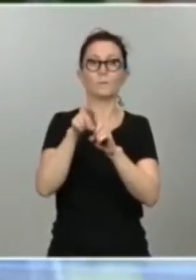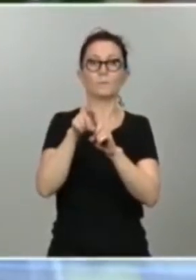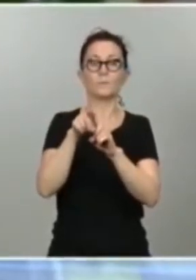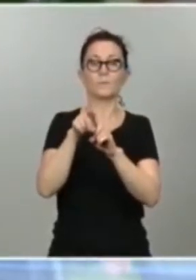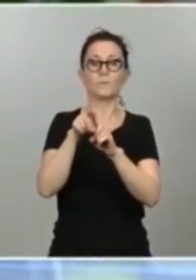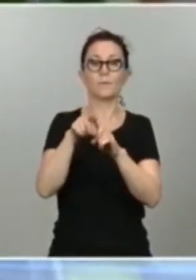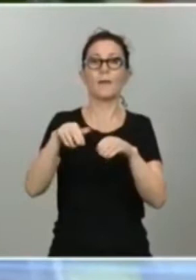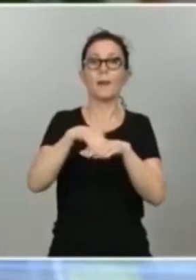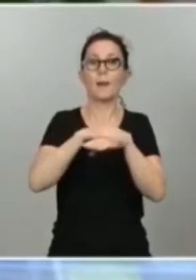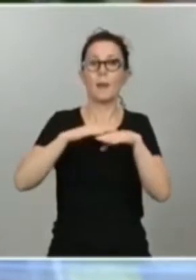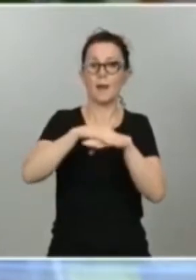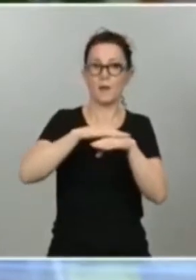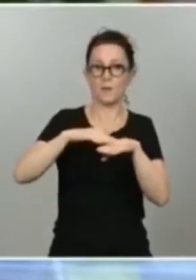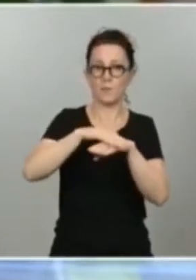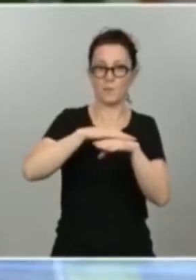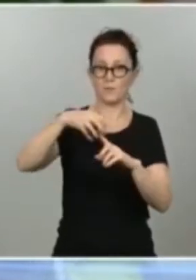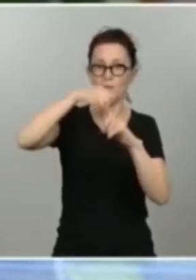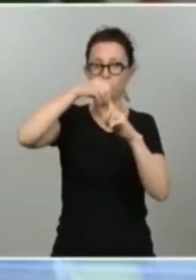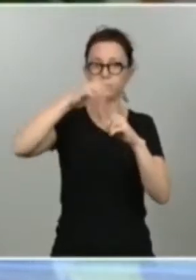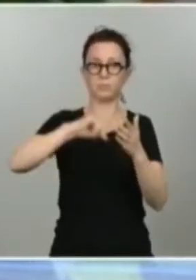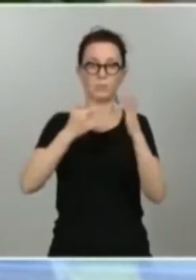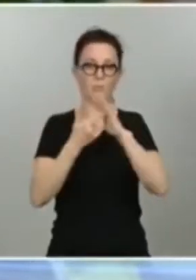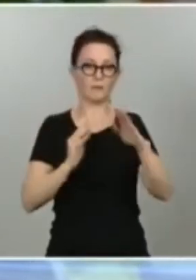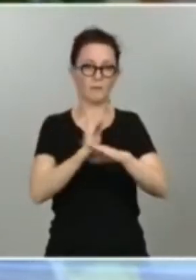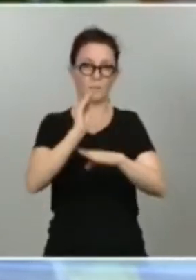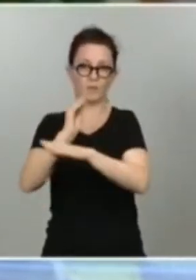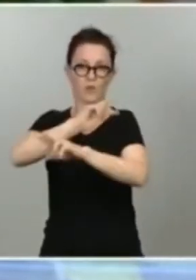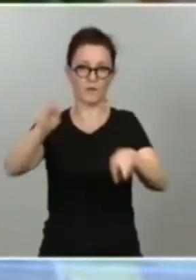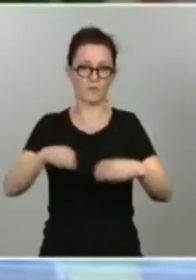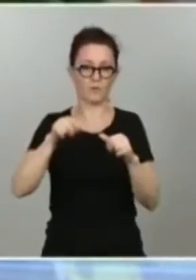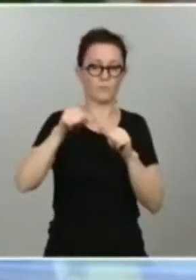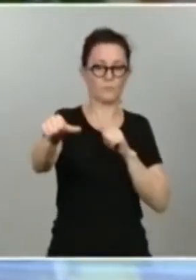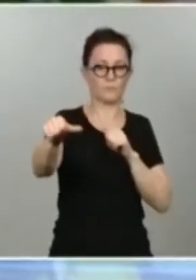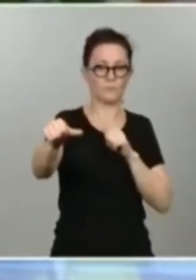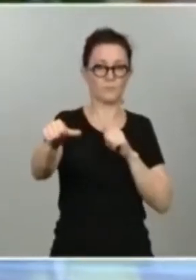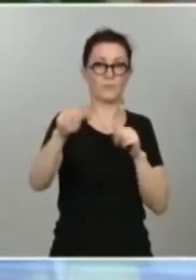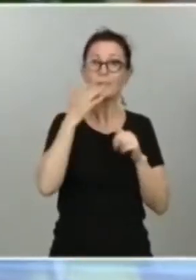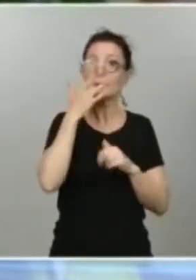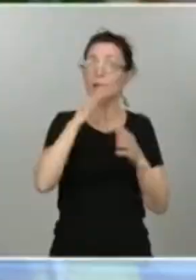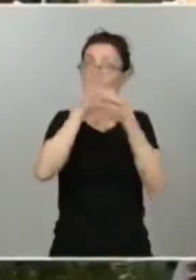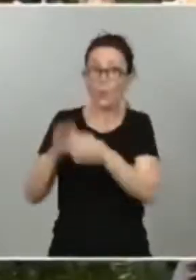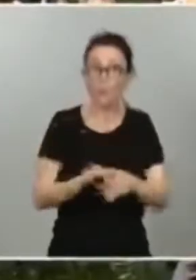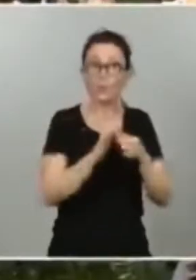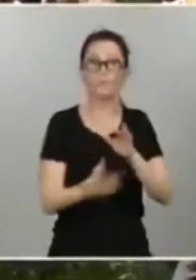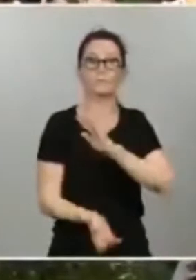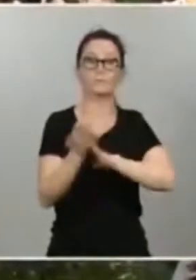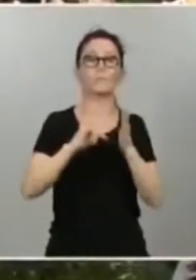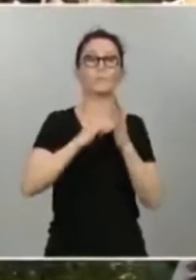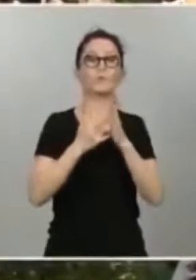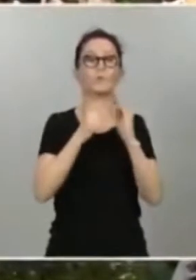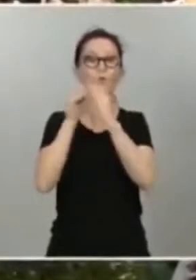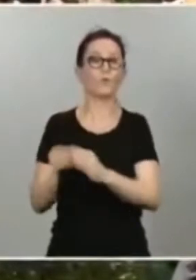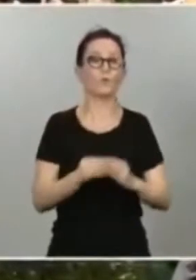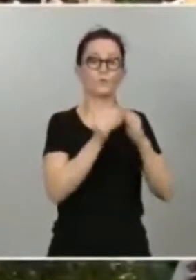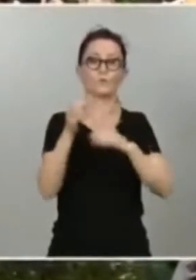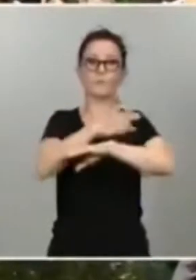planes de inversión y de reformas que tenemos que poner por delante. Unidos, crearemos un proyecto común, transversal, basado en el acuerdo,